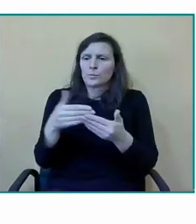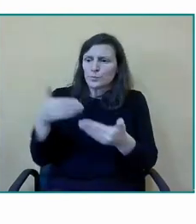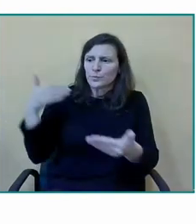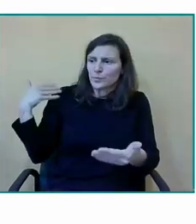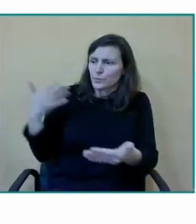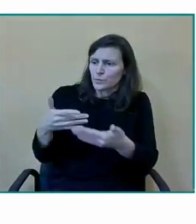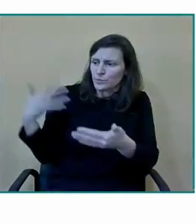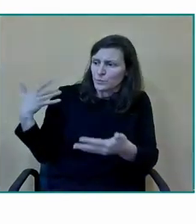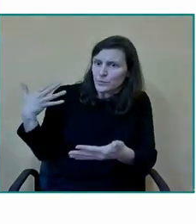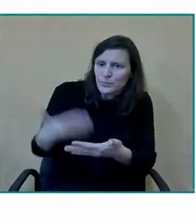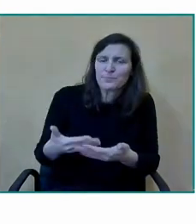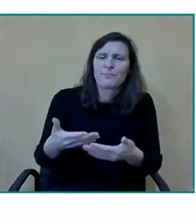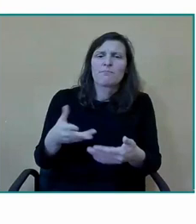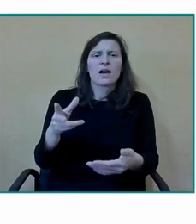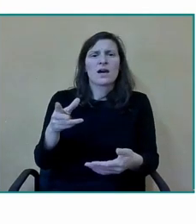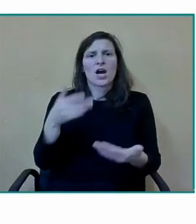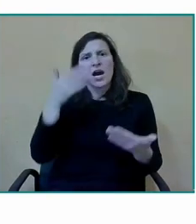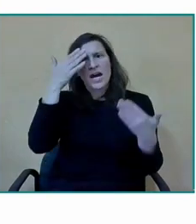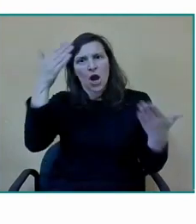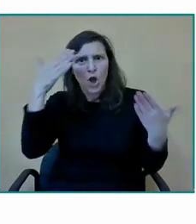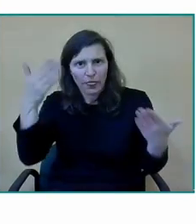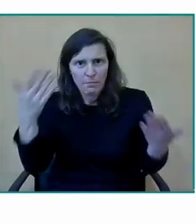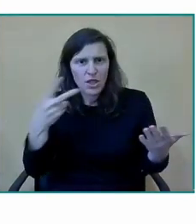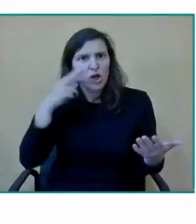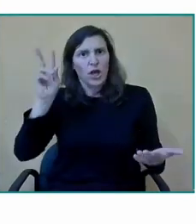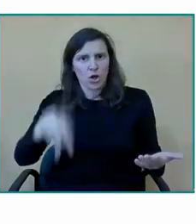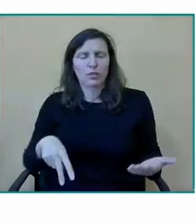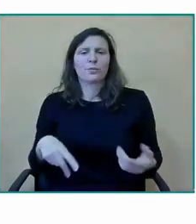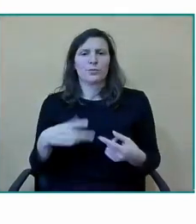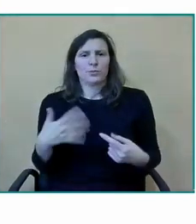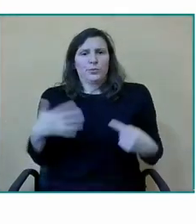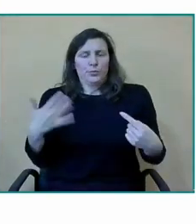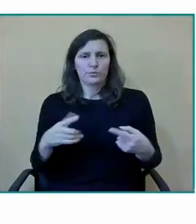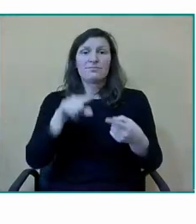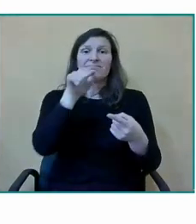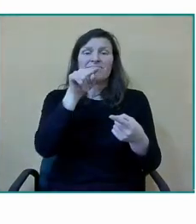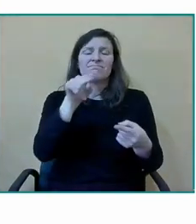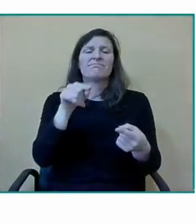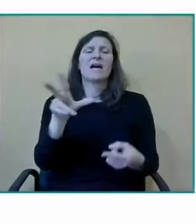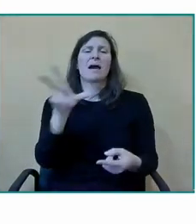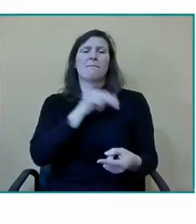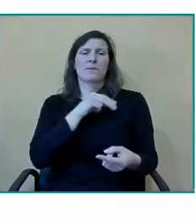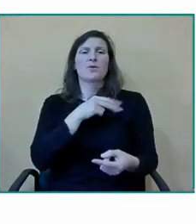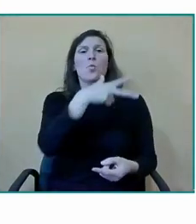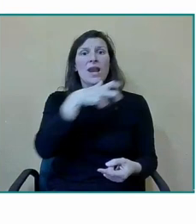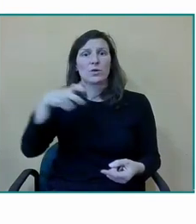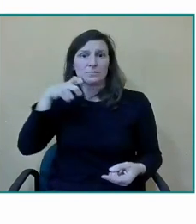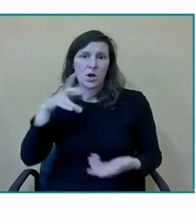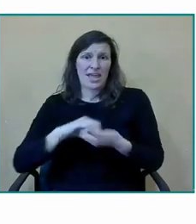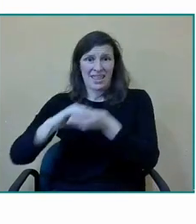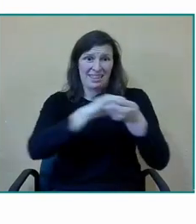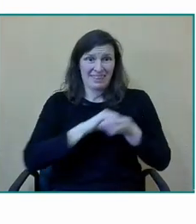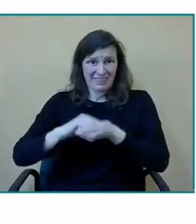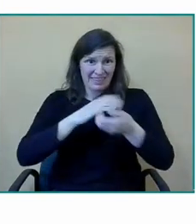más relevantes que se nos ha dado al centro en este caso el premio de honor de Juan Felipe Marroquín de la de Estatal de